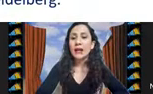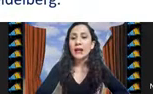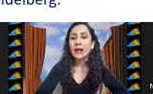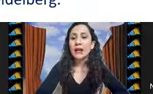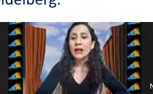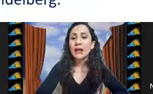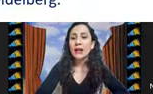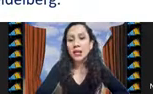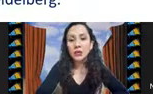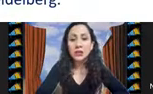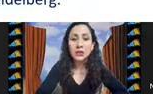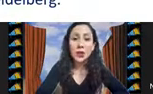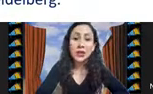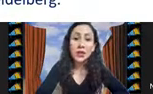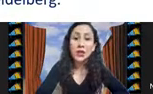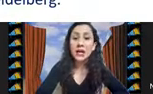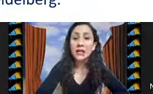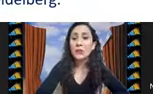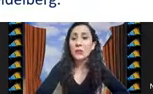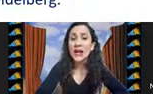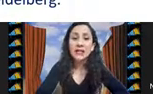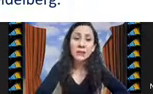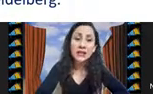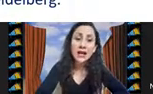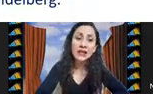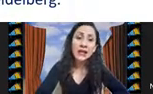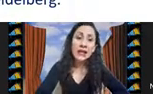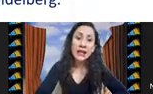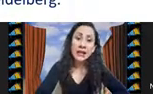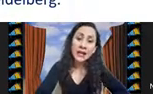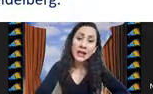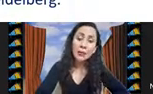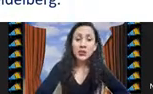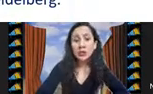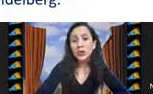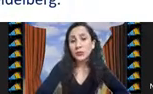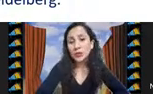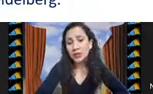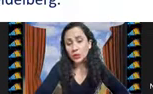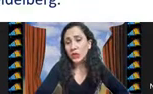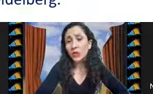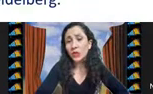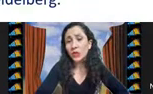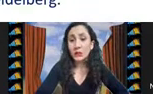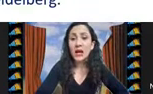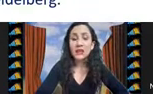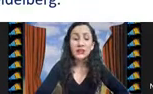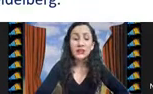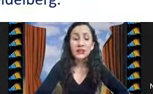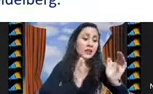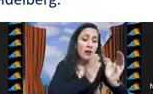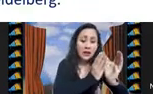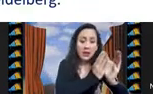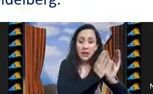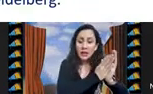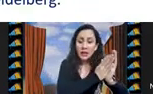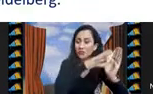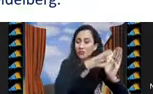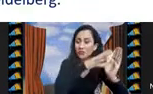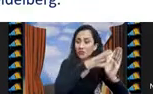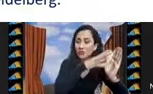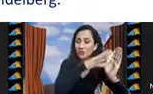técnicas de análisis de datos exploratorias para explicar el proceso de optimización algorítmica es decir